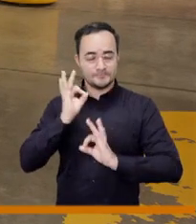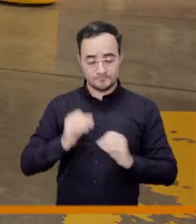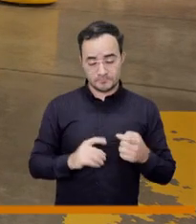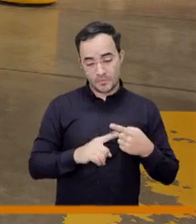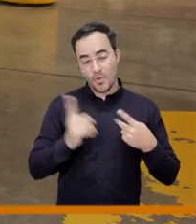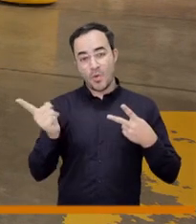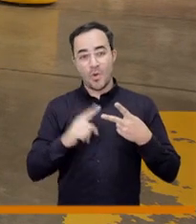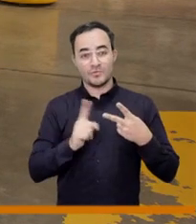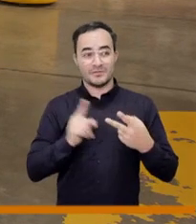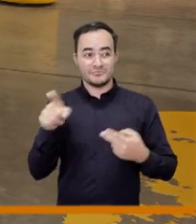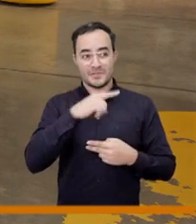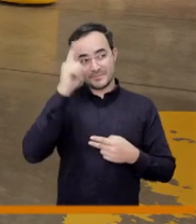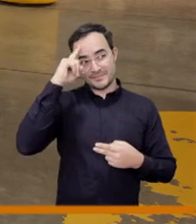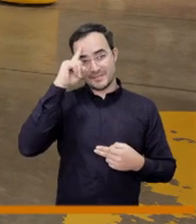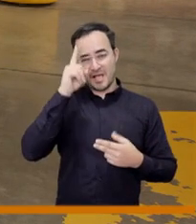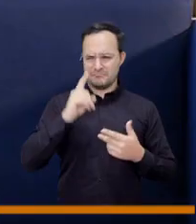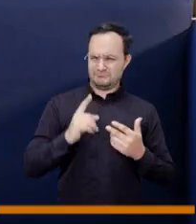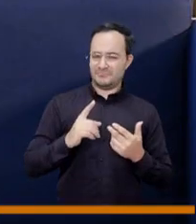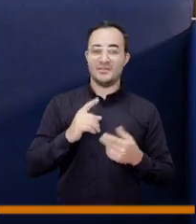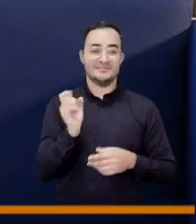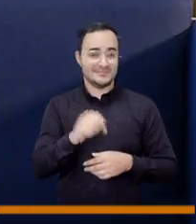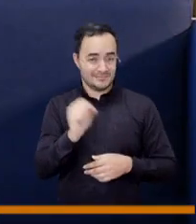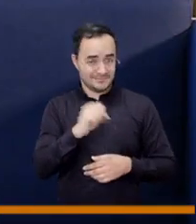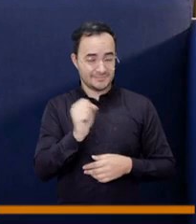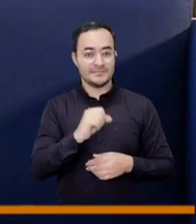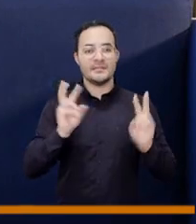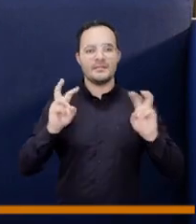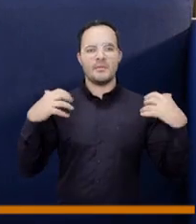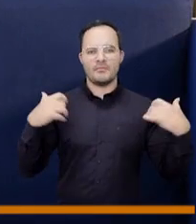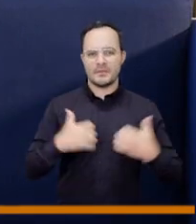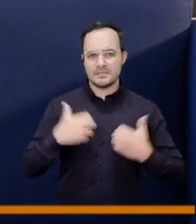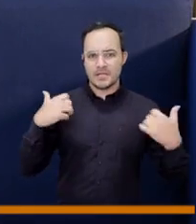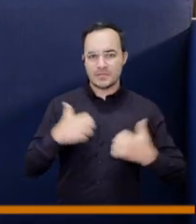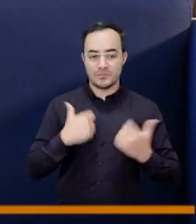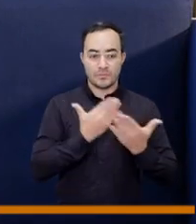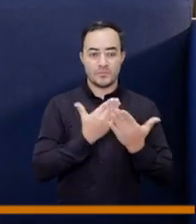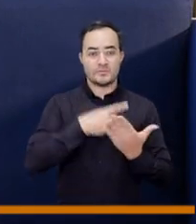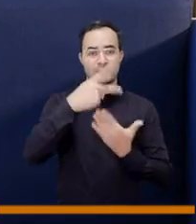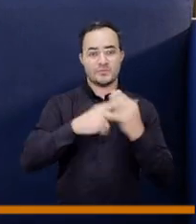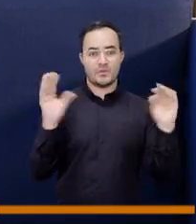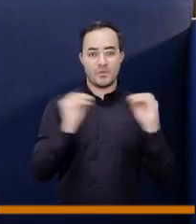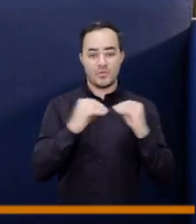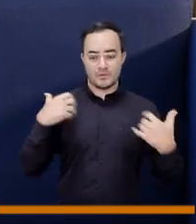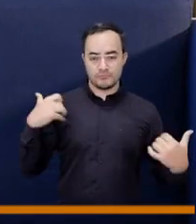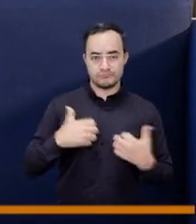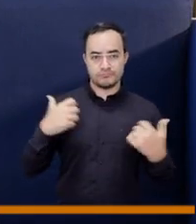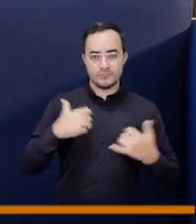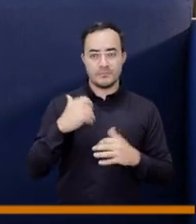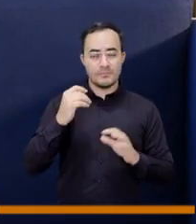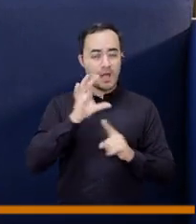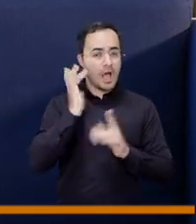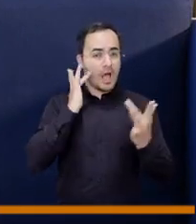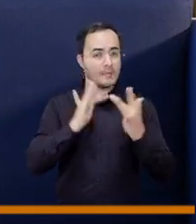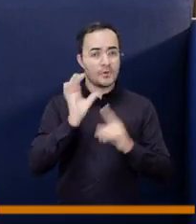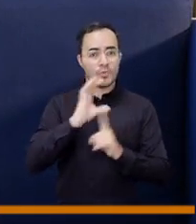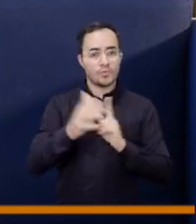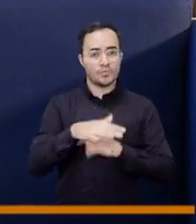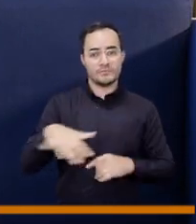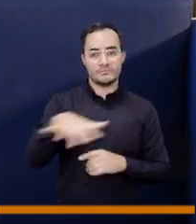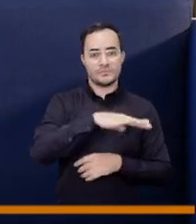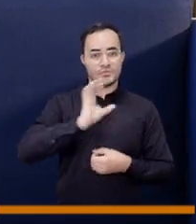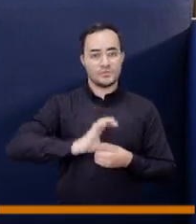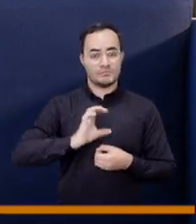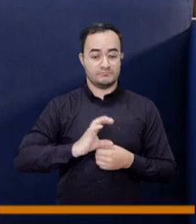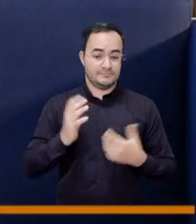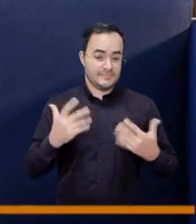puede sonar muy folclórico pero es un proyecto de acuerdo que acoge el vallenato como como un tema cultural para la ciudad que ya se bien que